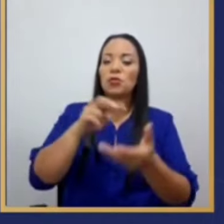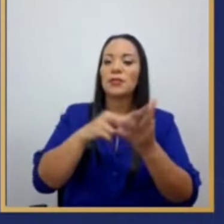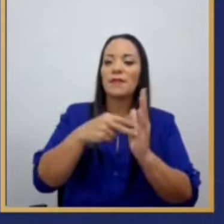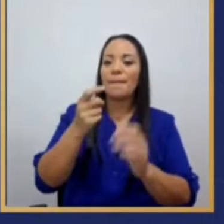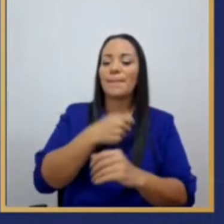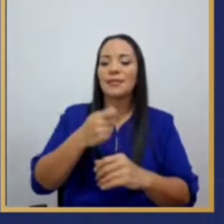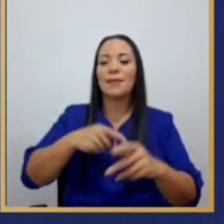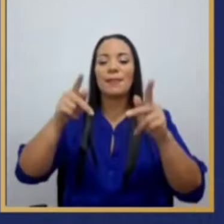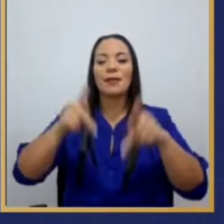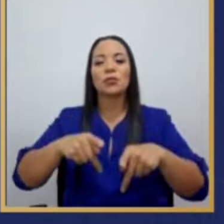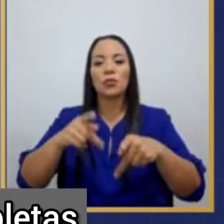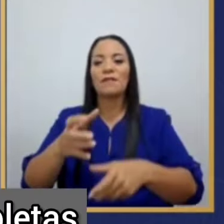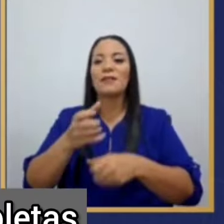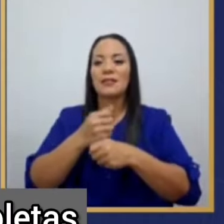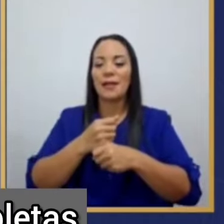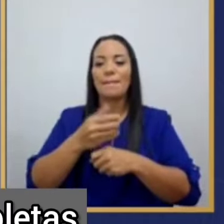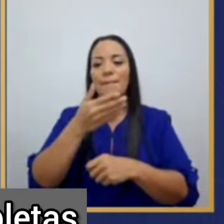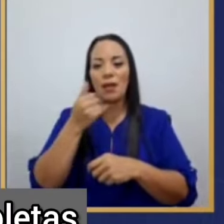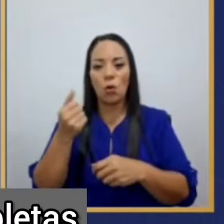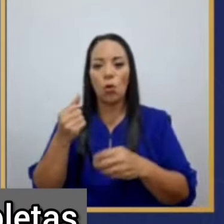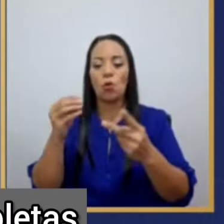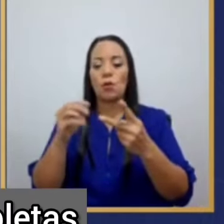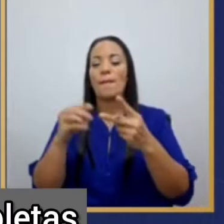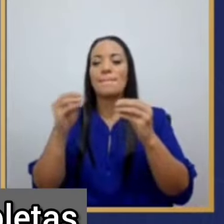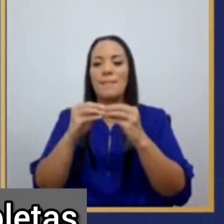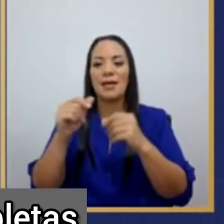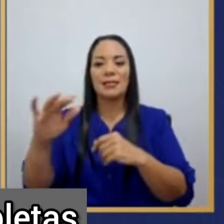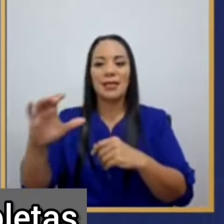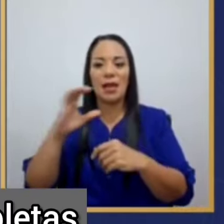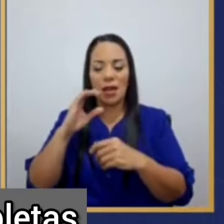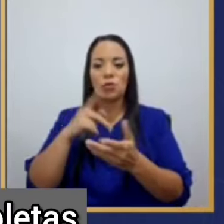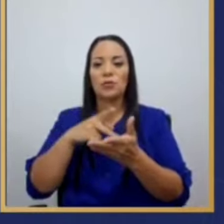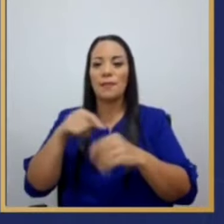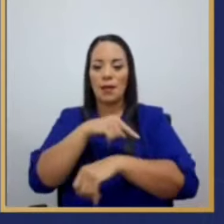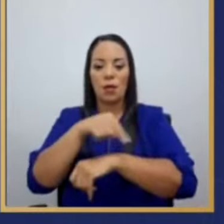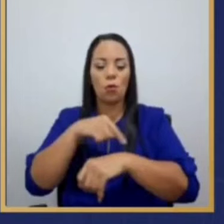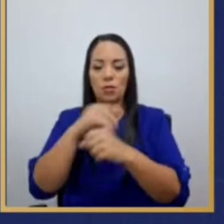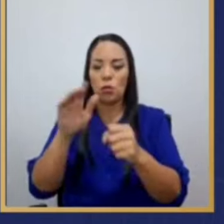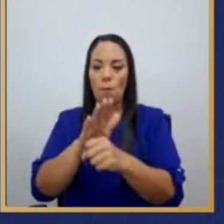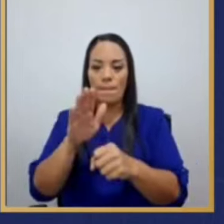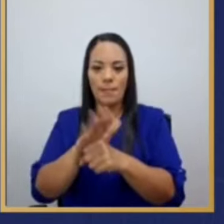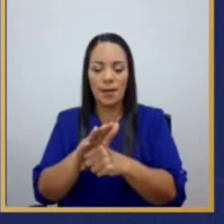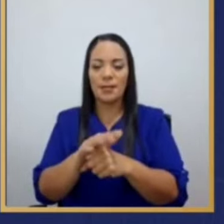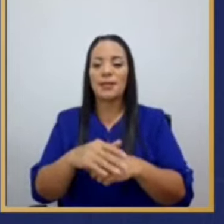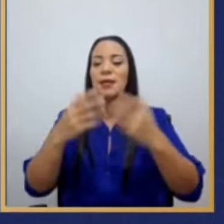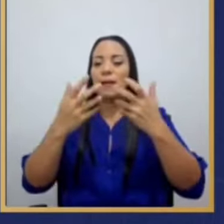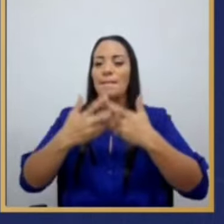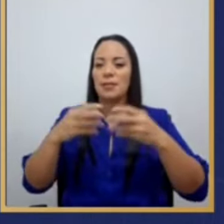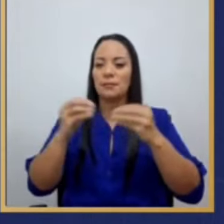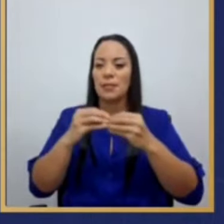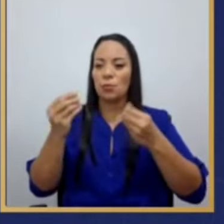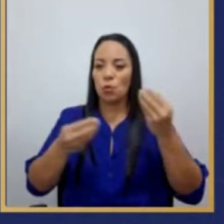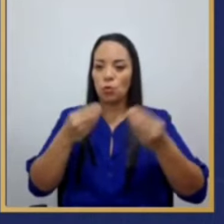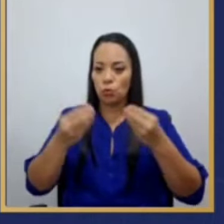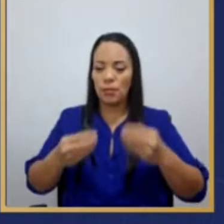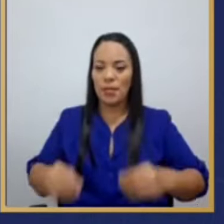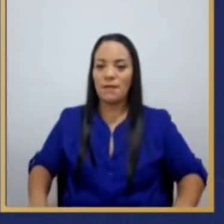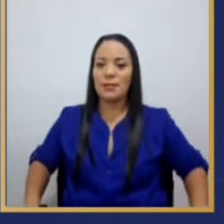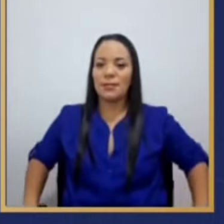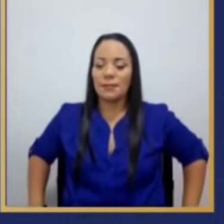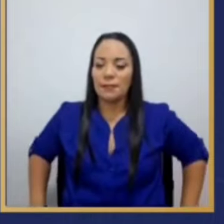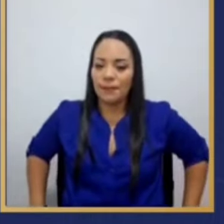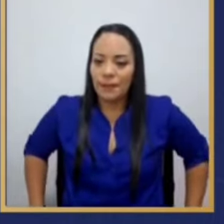personas reciben mejor, más salario, porque se pagan las jornadas completas, que las empresas son más productivas, porque